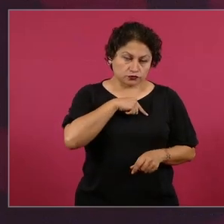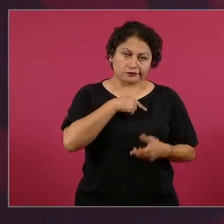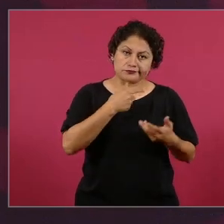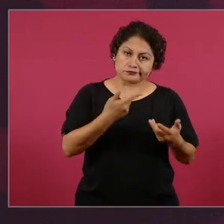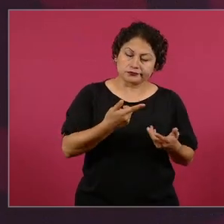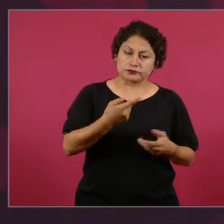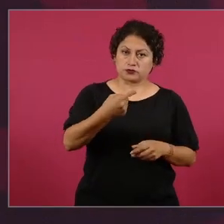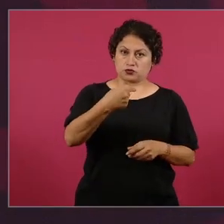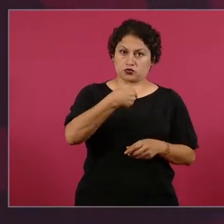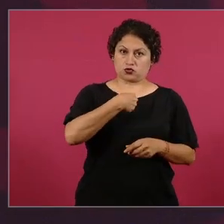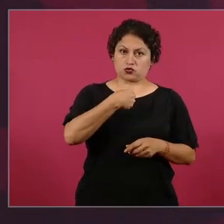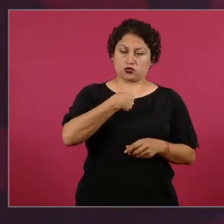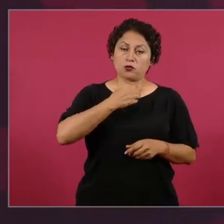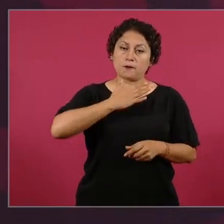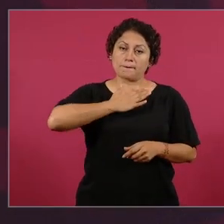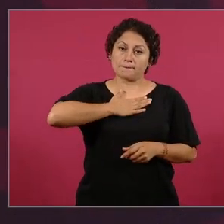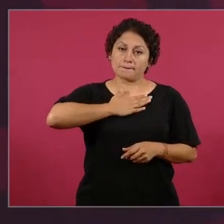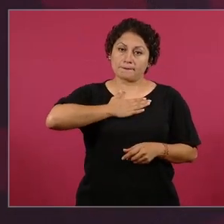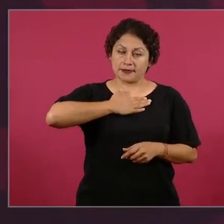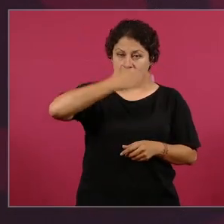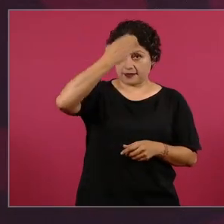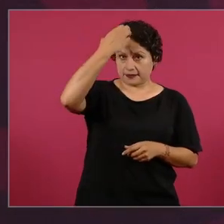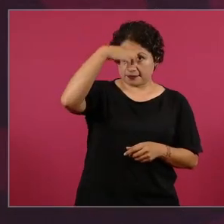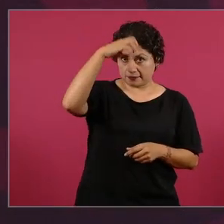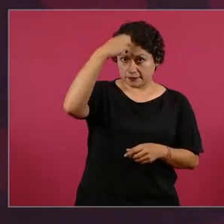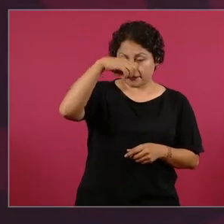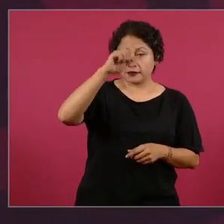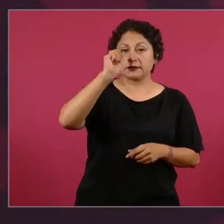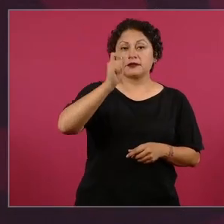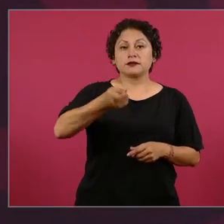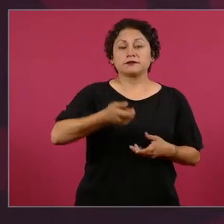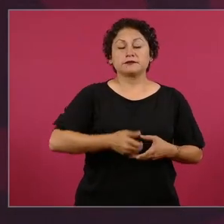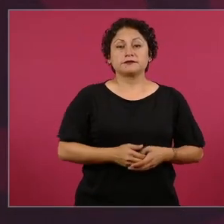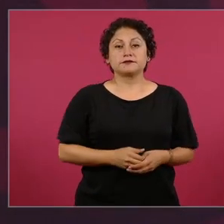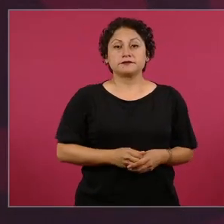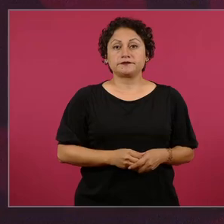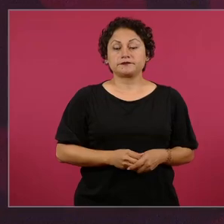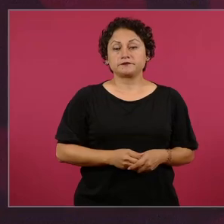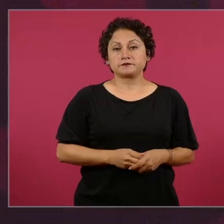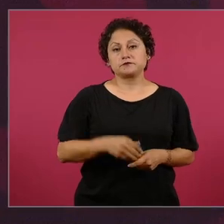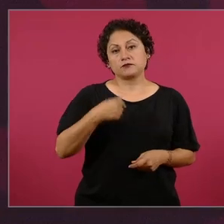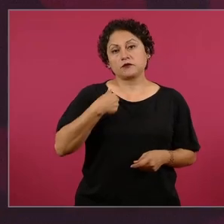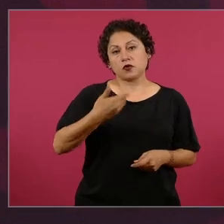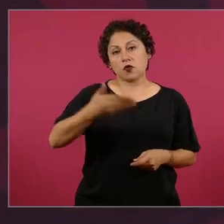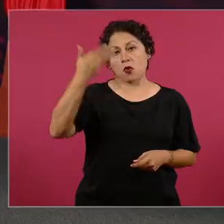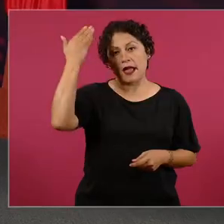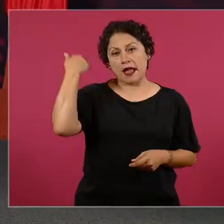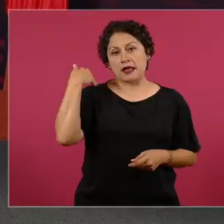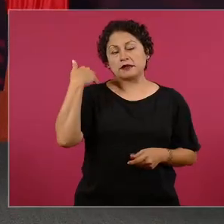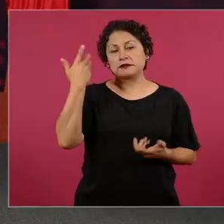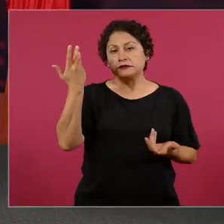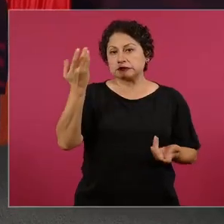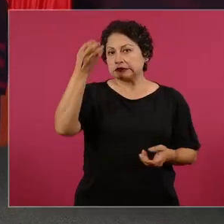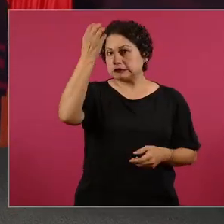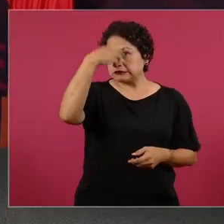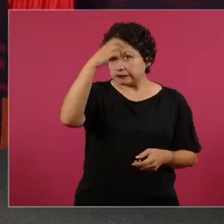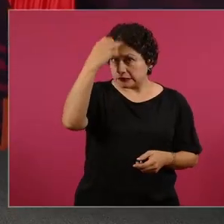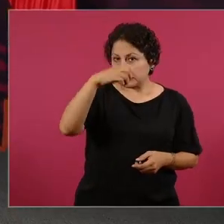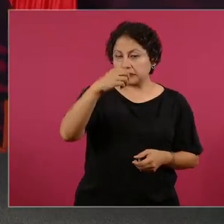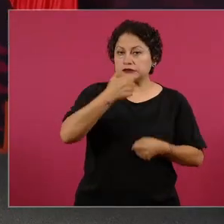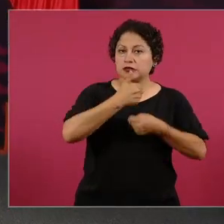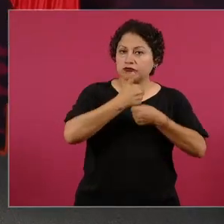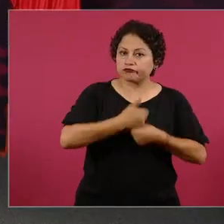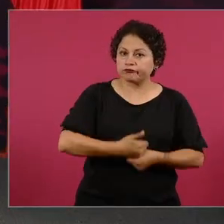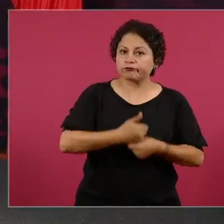la experiencia que he vivido y padecido, creo que